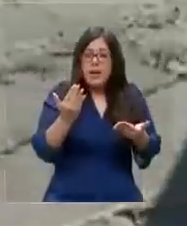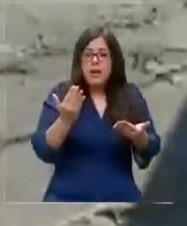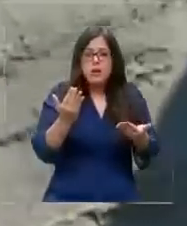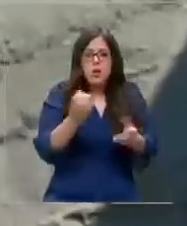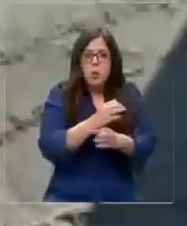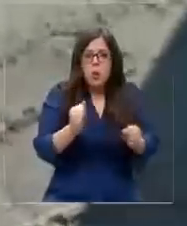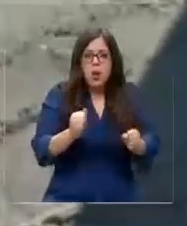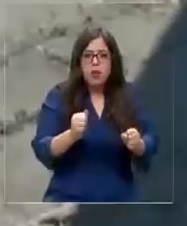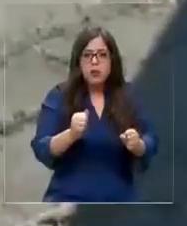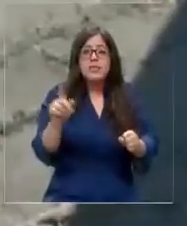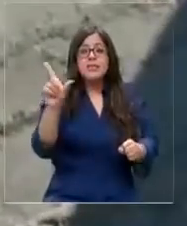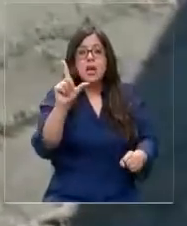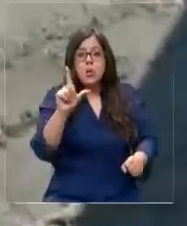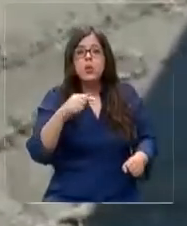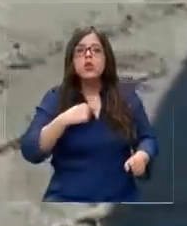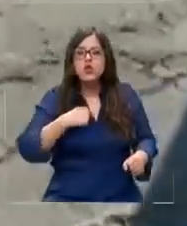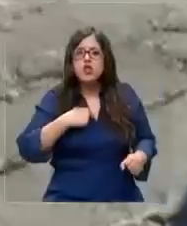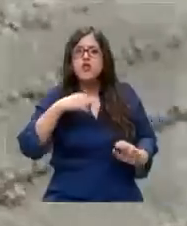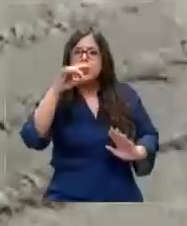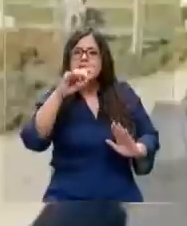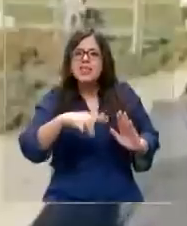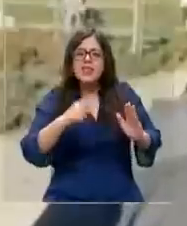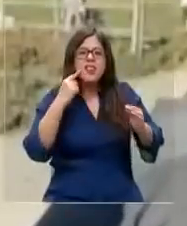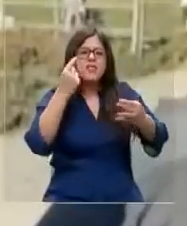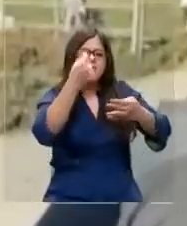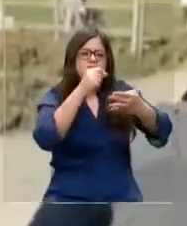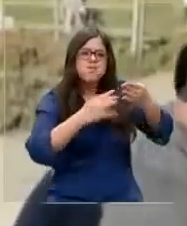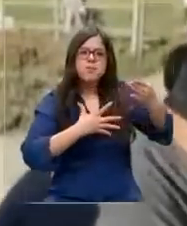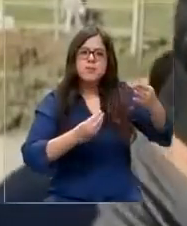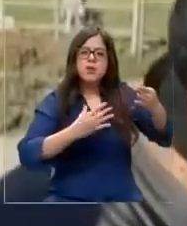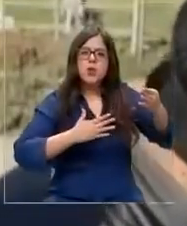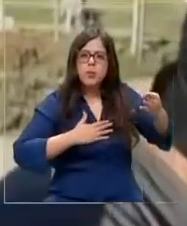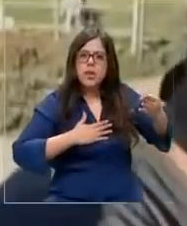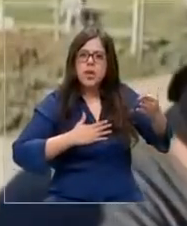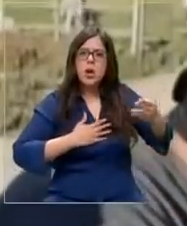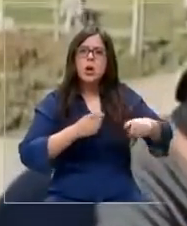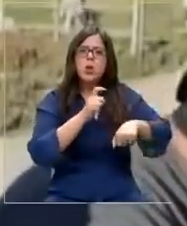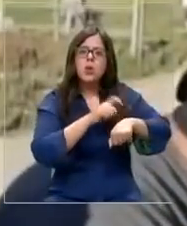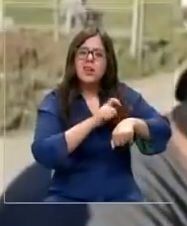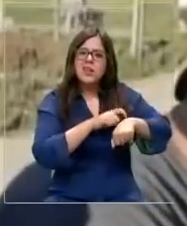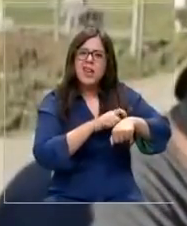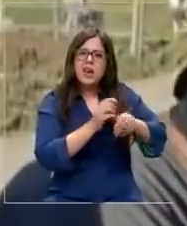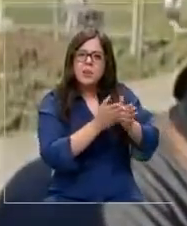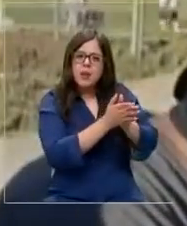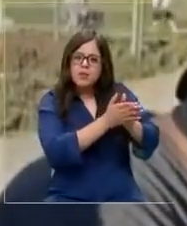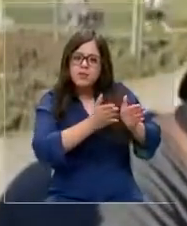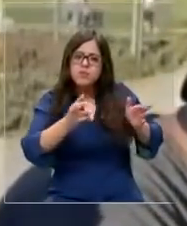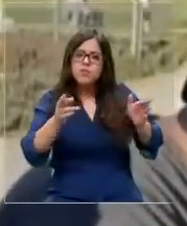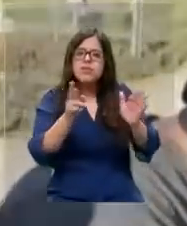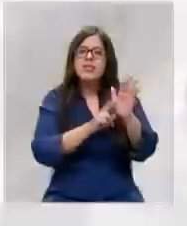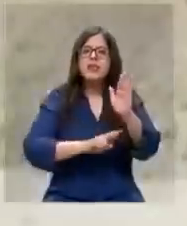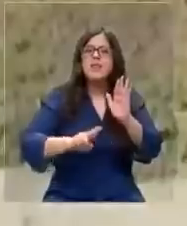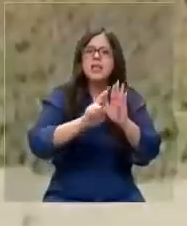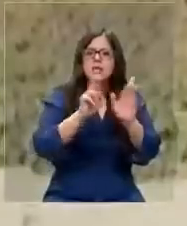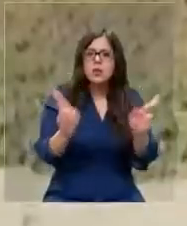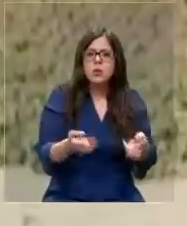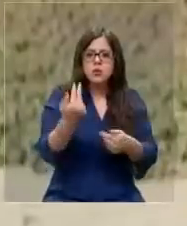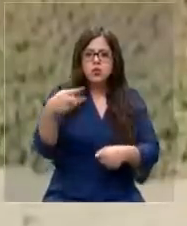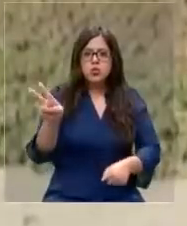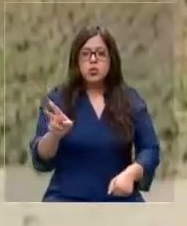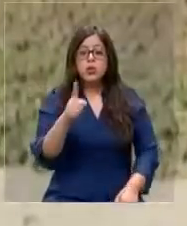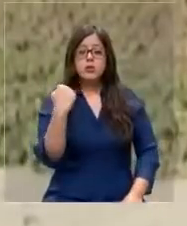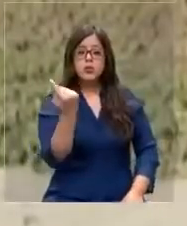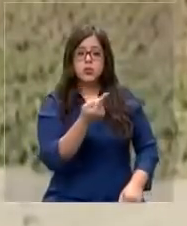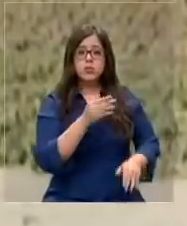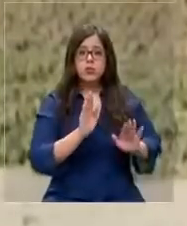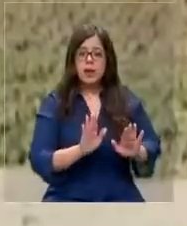saber realmente el diagnóstico de mi hijo y cuánto tiempo va a tardar su recuperación, su rehabilitación. Claro, nosotros estamos